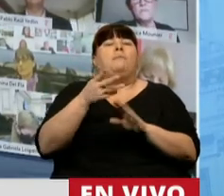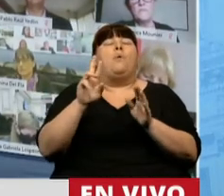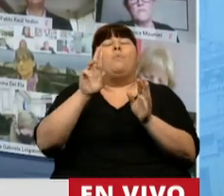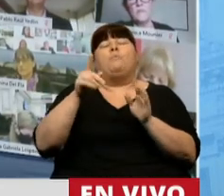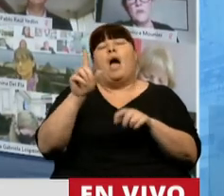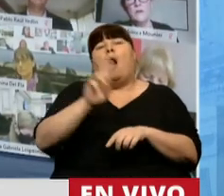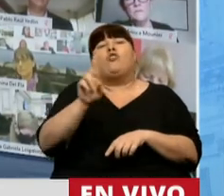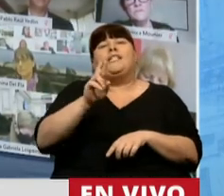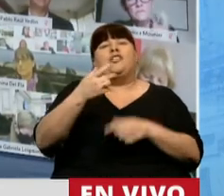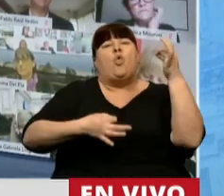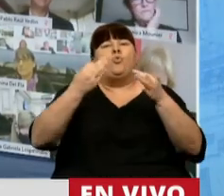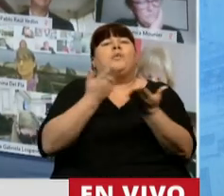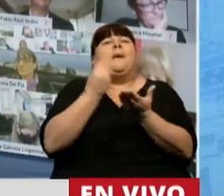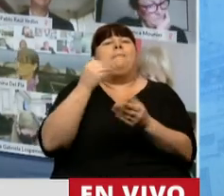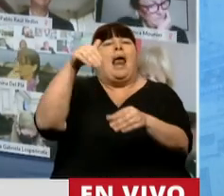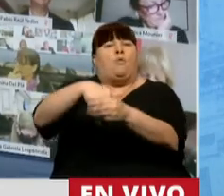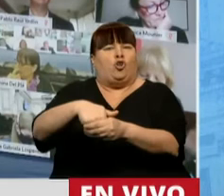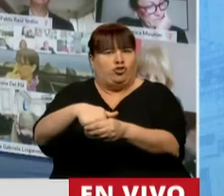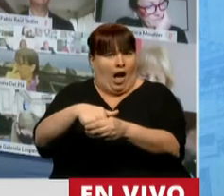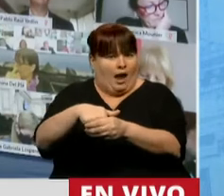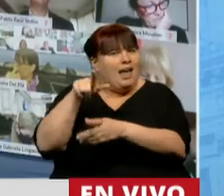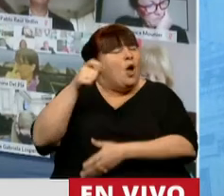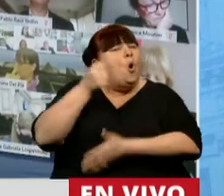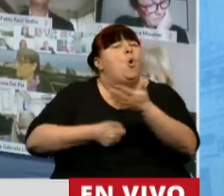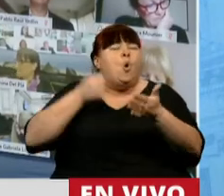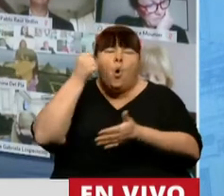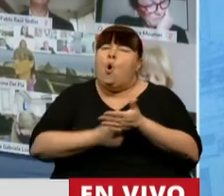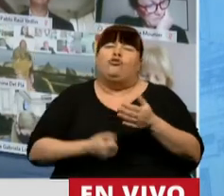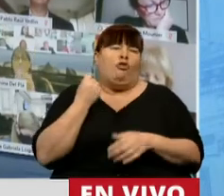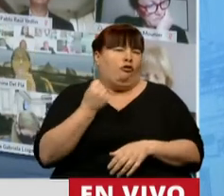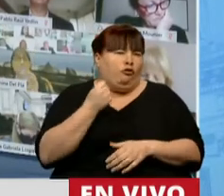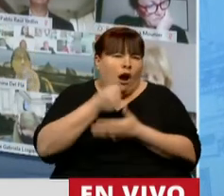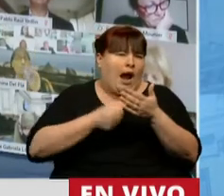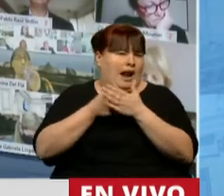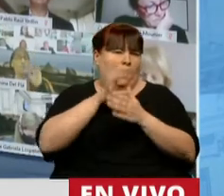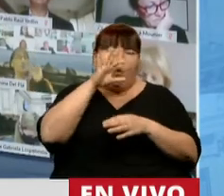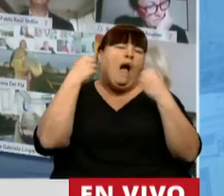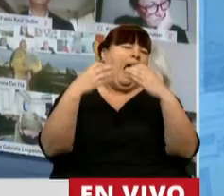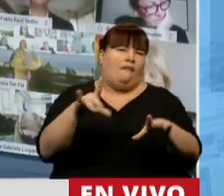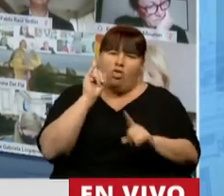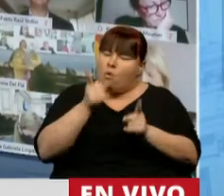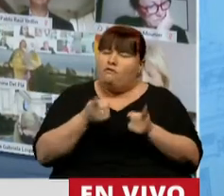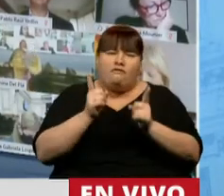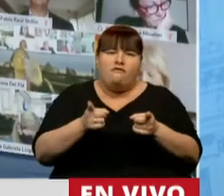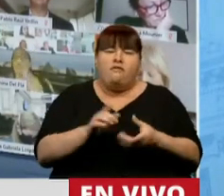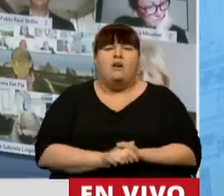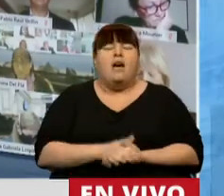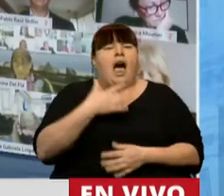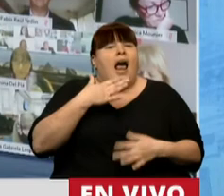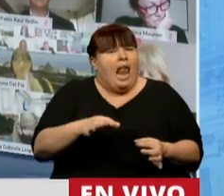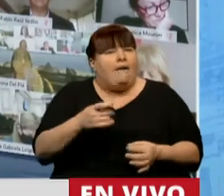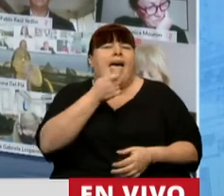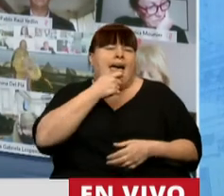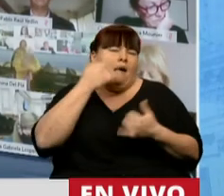amparo para poder elegir. Digamos, la lucha fue incansable, inclaudicable. La verdad, tengo